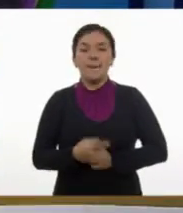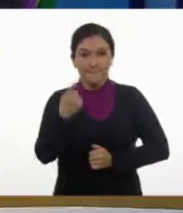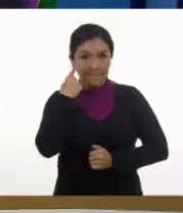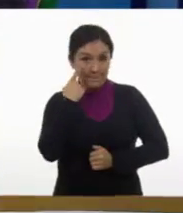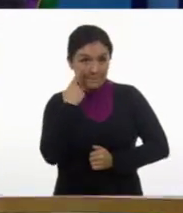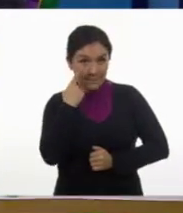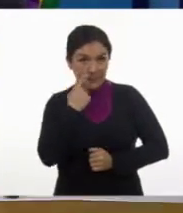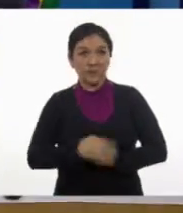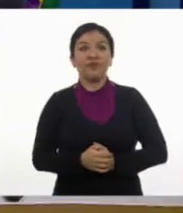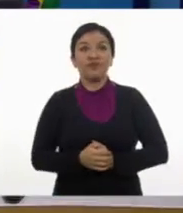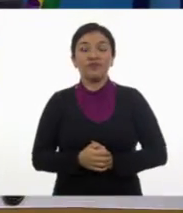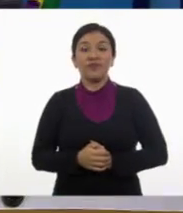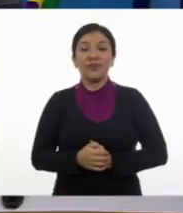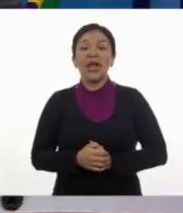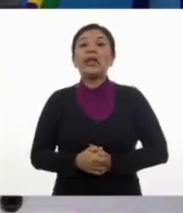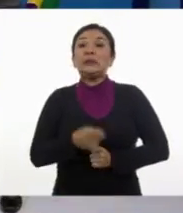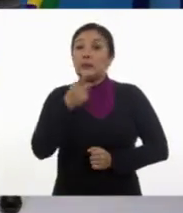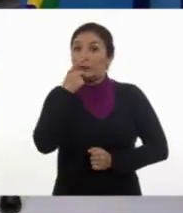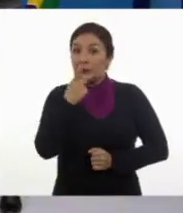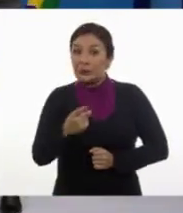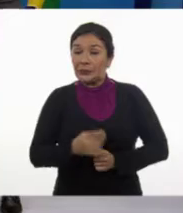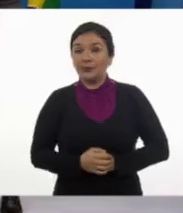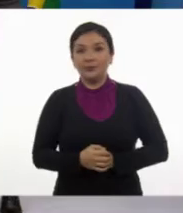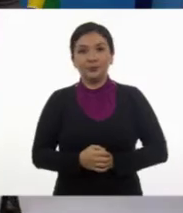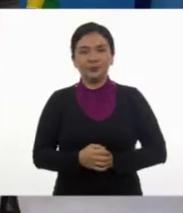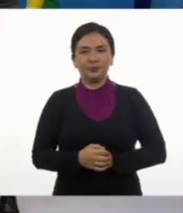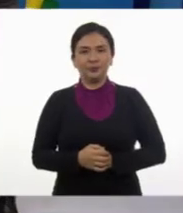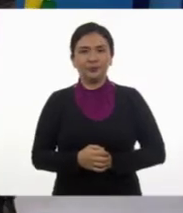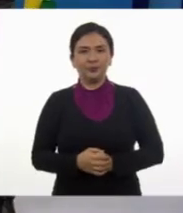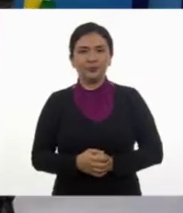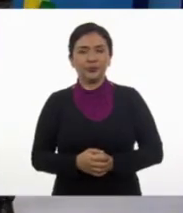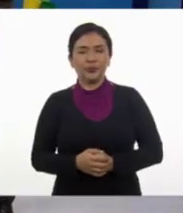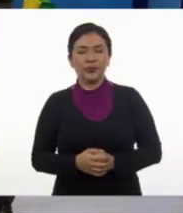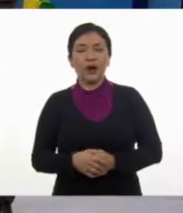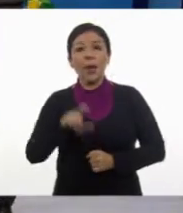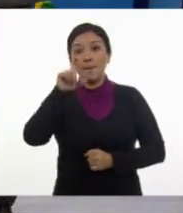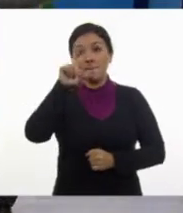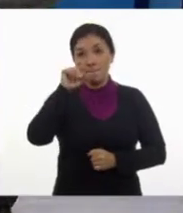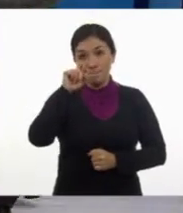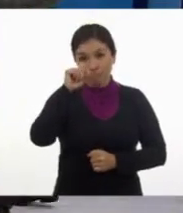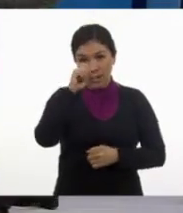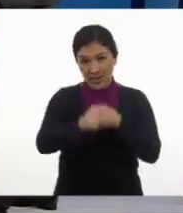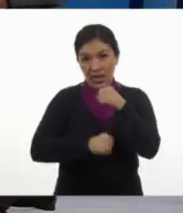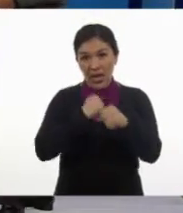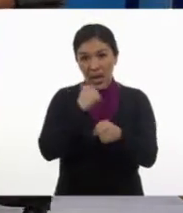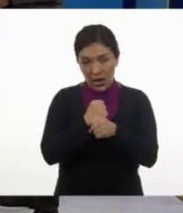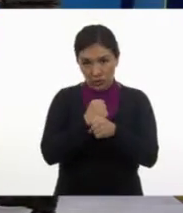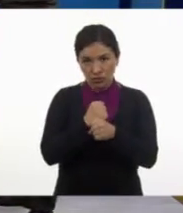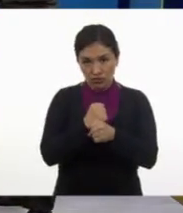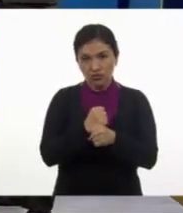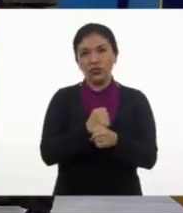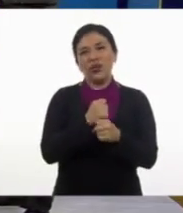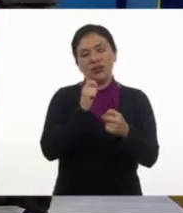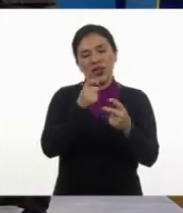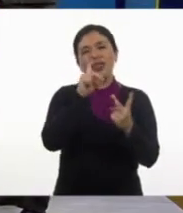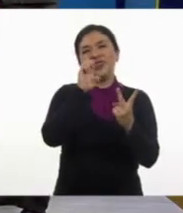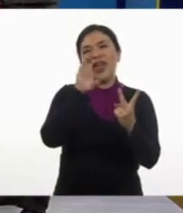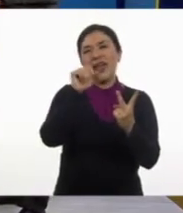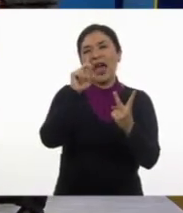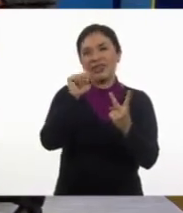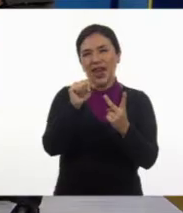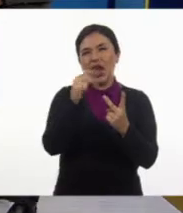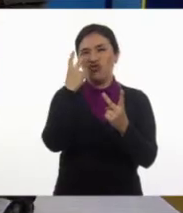Entonces, son 20 años de dos décadas. Ajá,